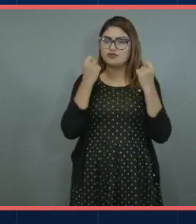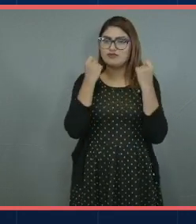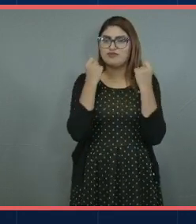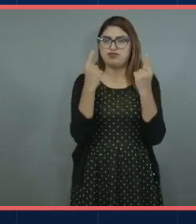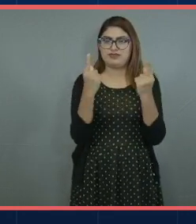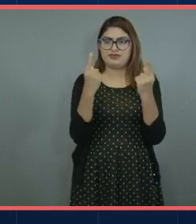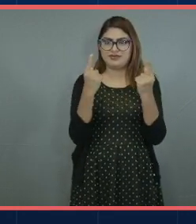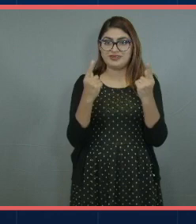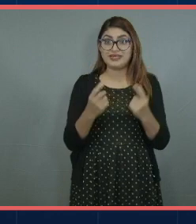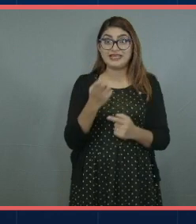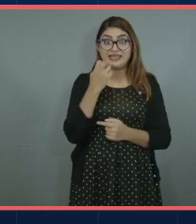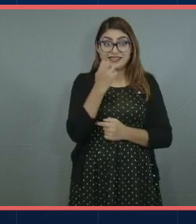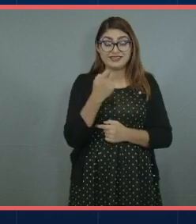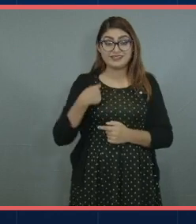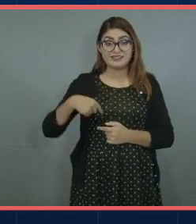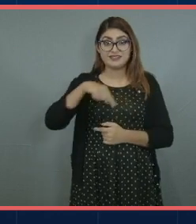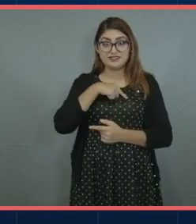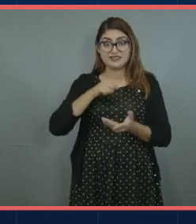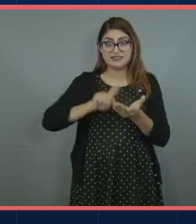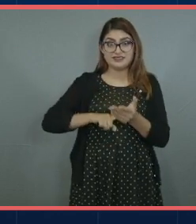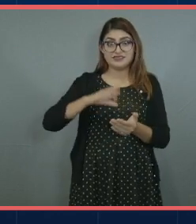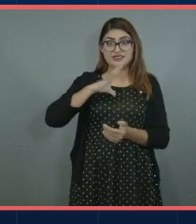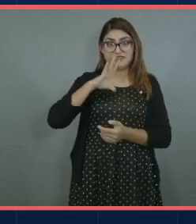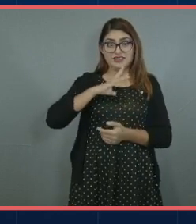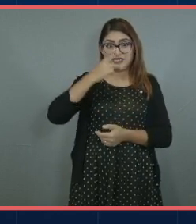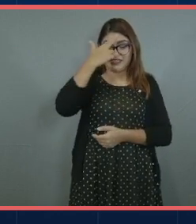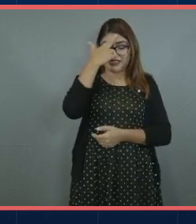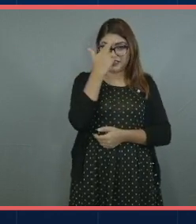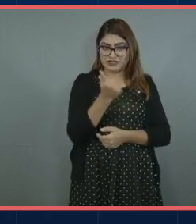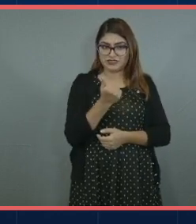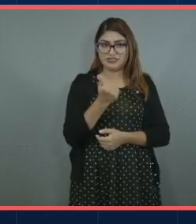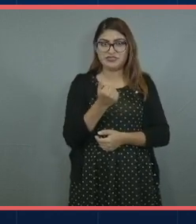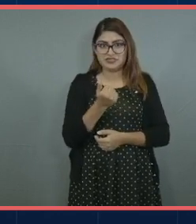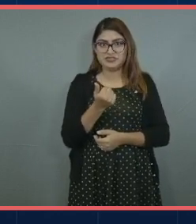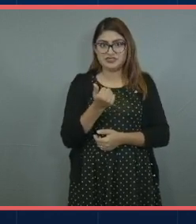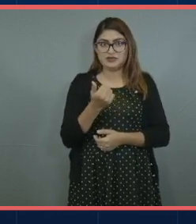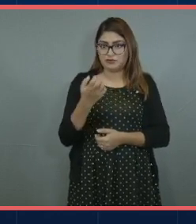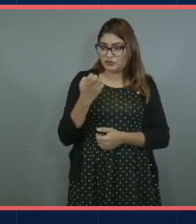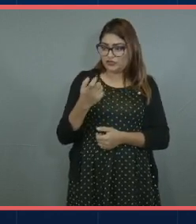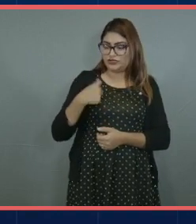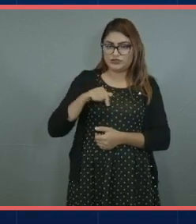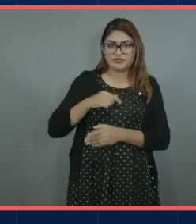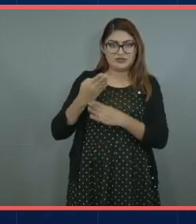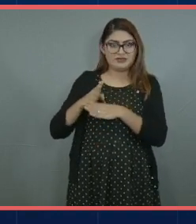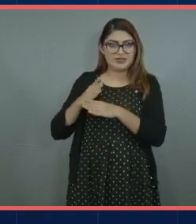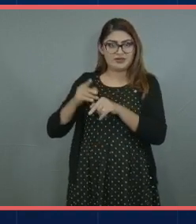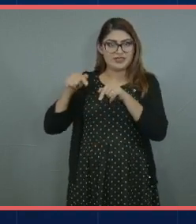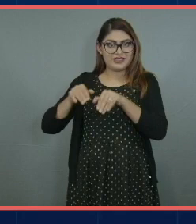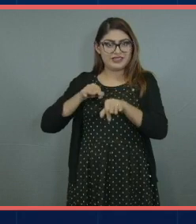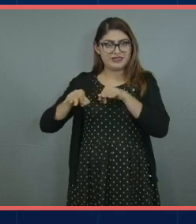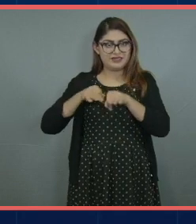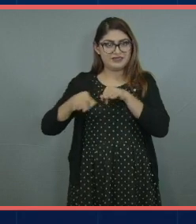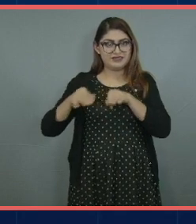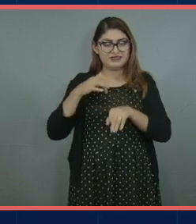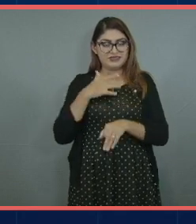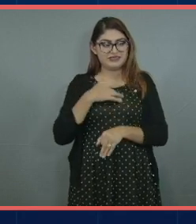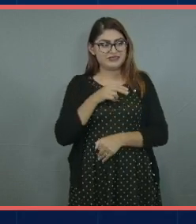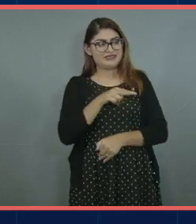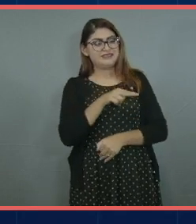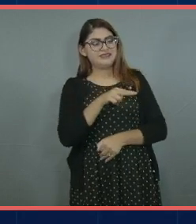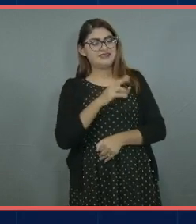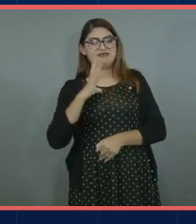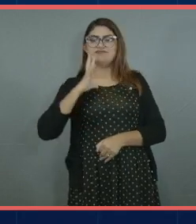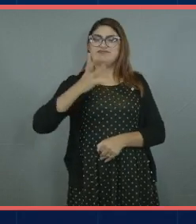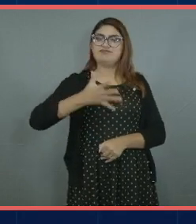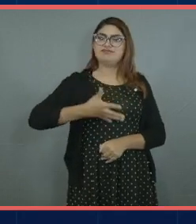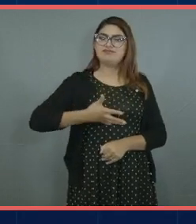la una de las razones o la razón más importante por las que pues muchos trabajamos en este banco y nos hacen sentir pues verdaderamente muy orgullosos